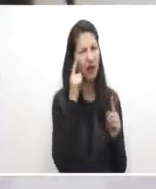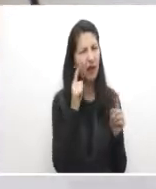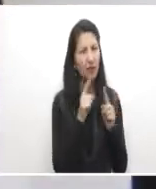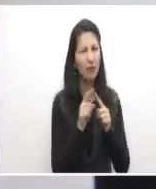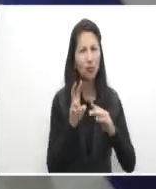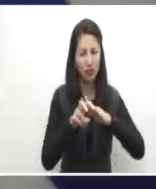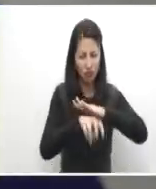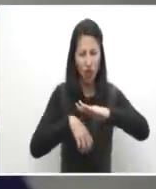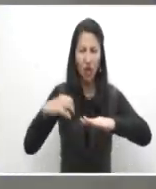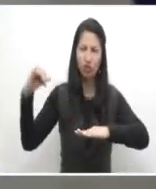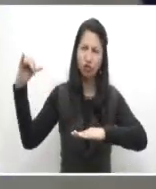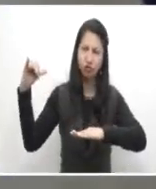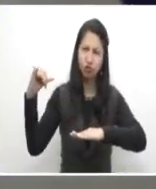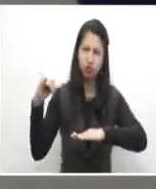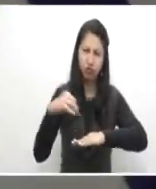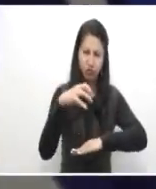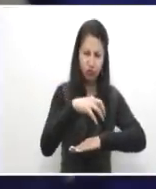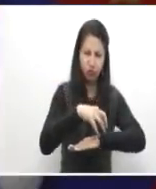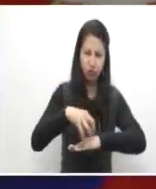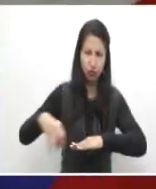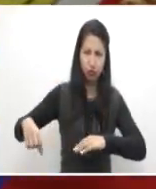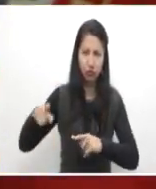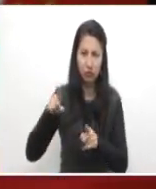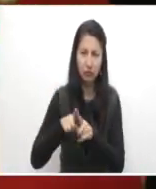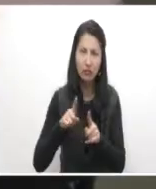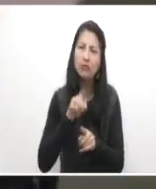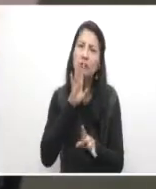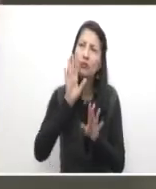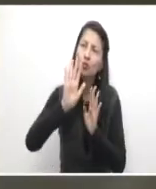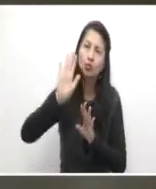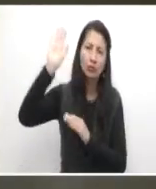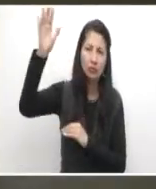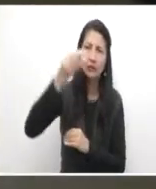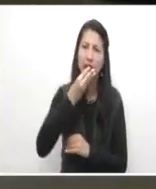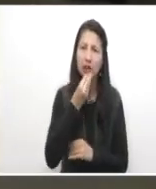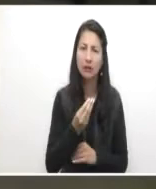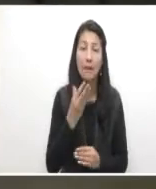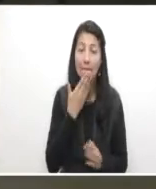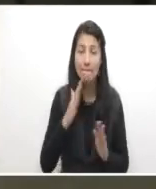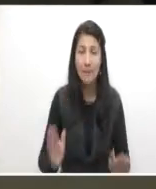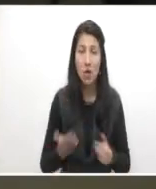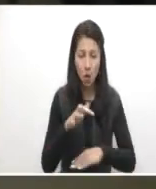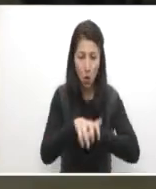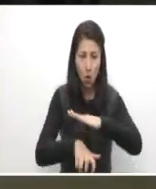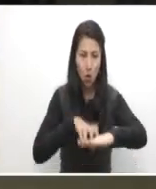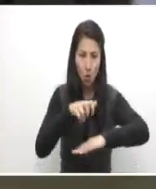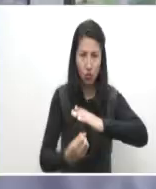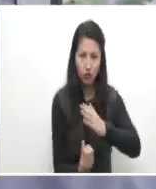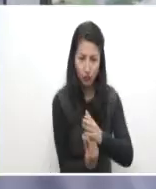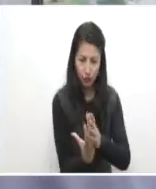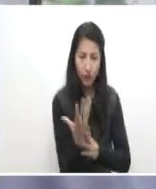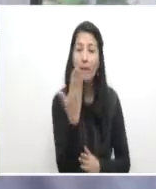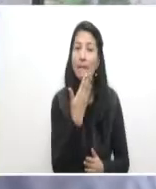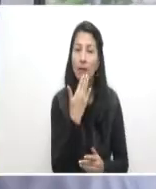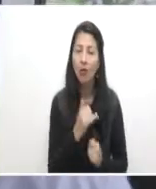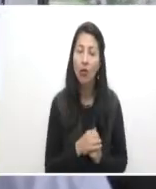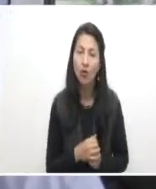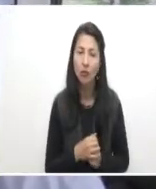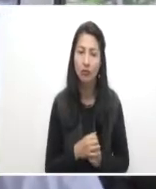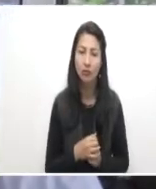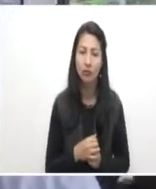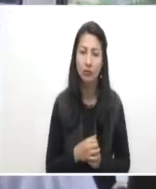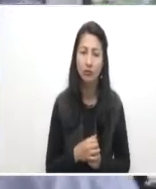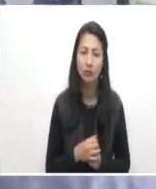tecnología aplicada en Israel que mejora la rentabilidad y calidad de los productos agrícolas. Yo creo que hace mucho tiempo SENA